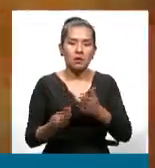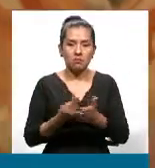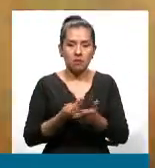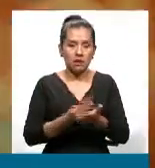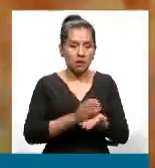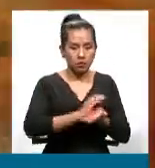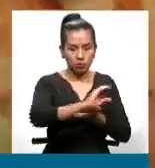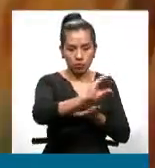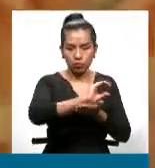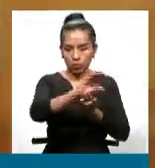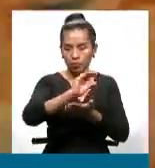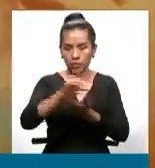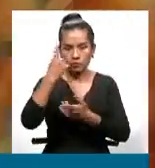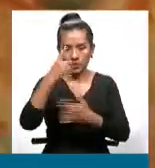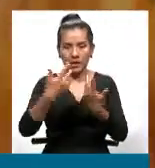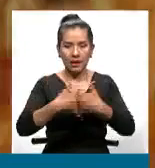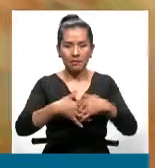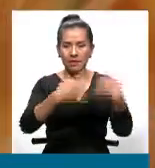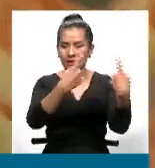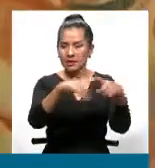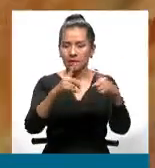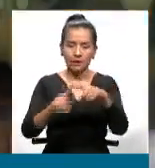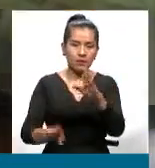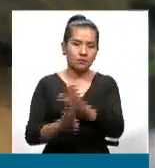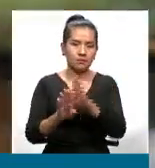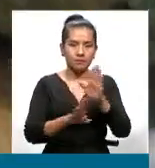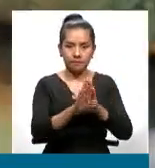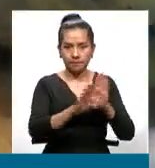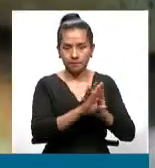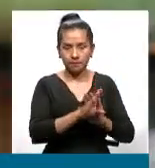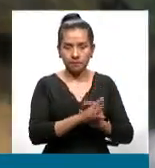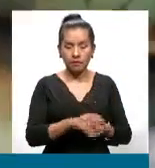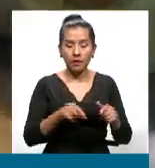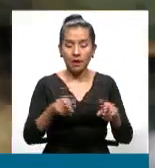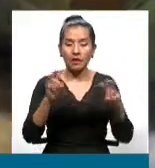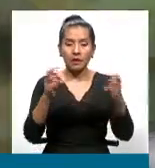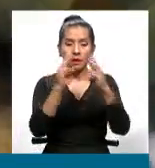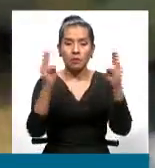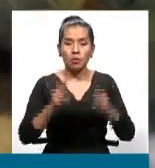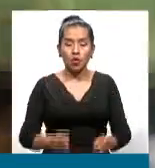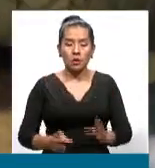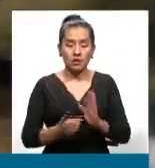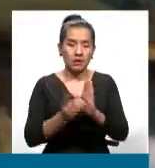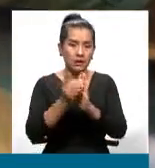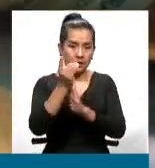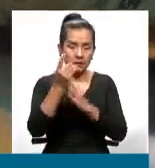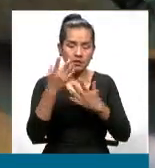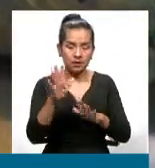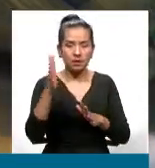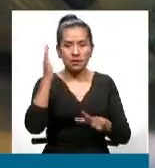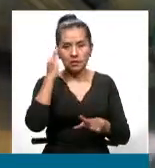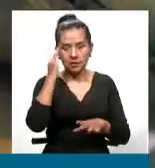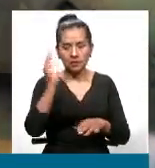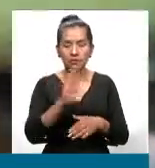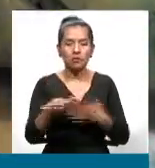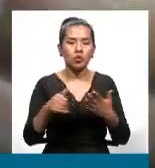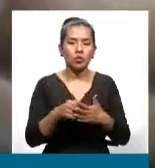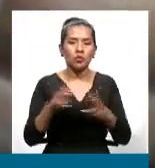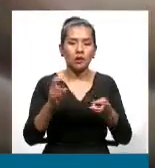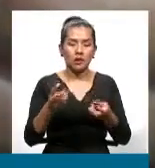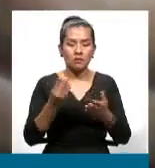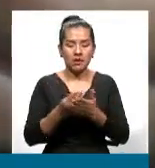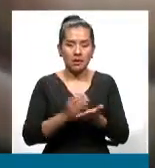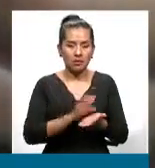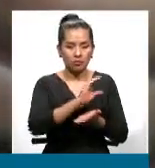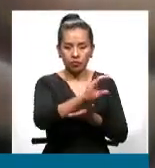pública. Bueno, sabemos que este modelo de desarrollo justamente se basa en el pilar de la inversión